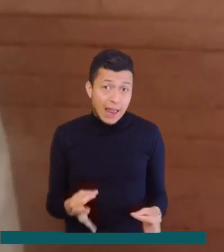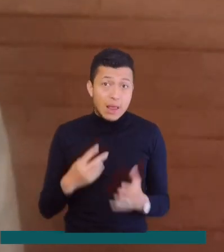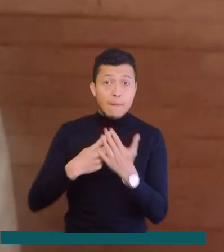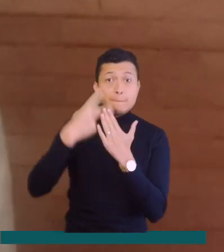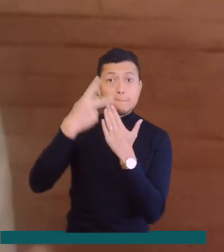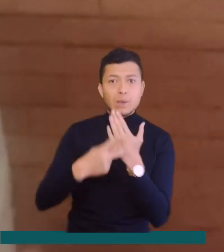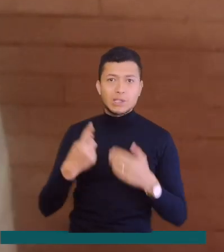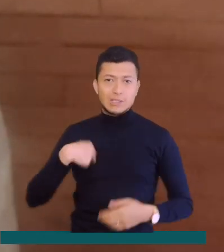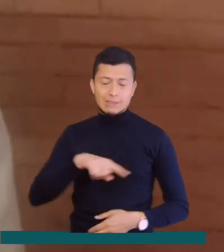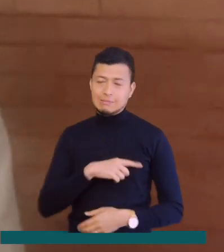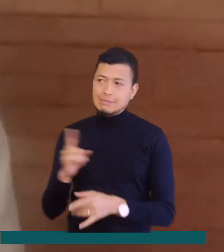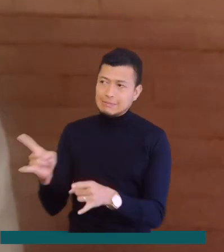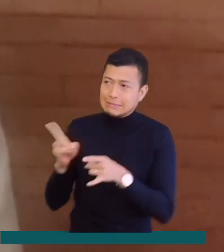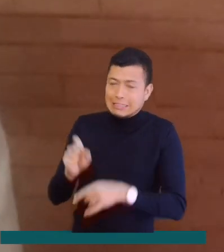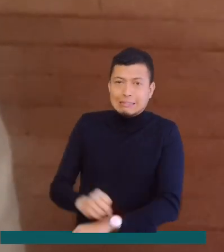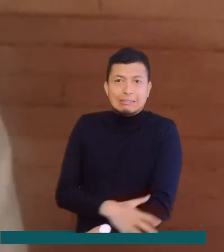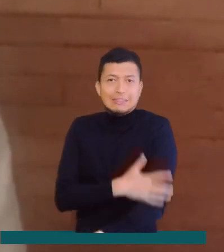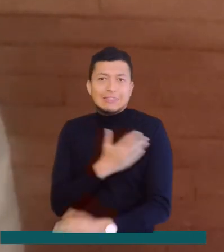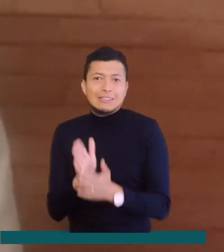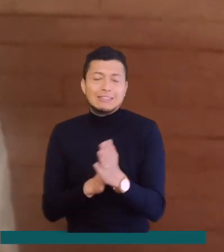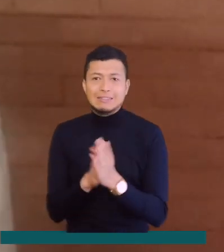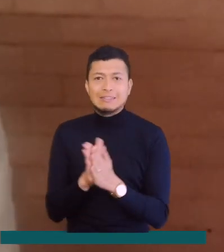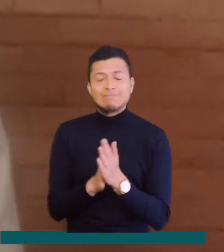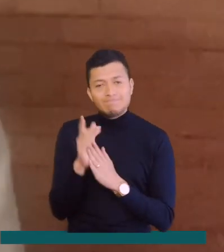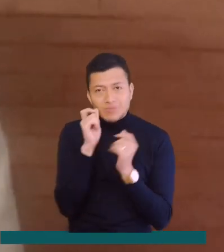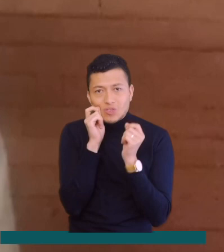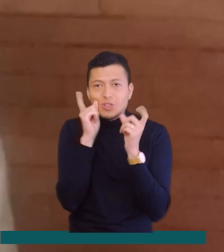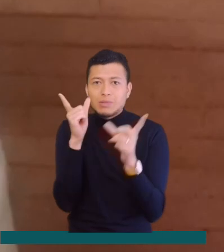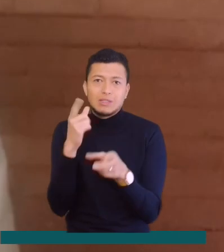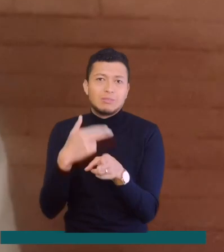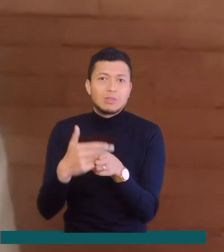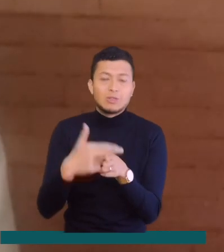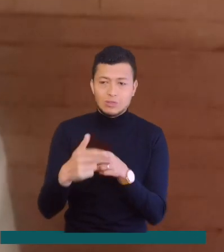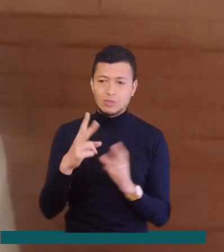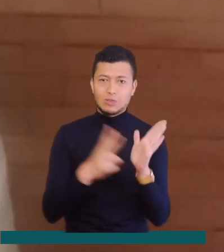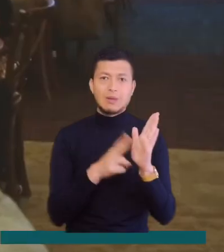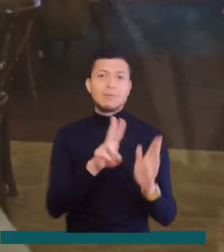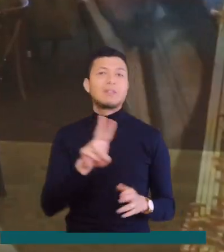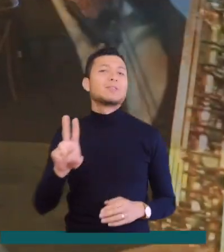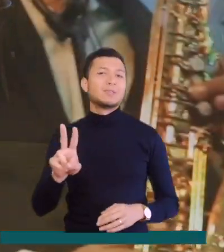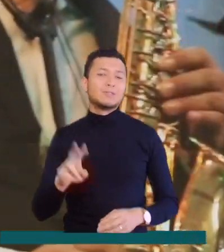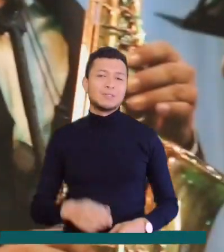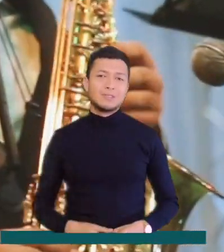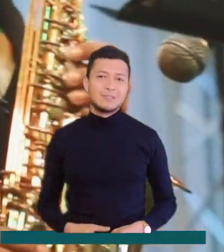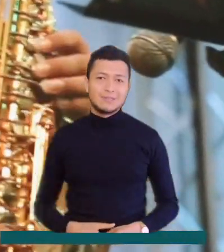este proyecto nos tiene fascinados y es una de las grandes sorpresas del 2022.